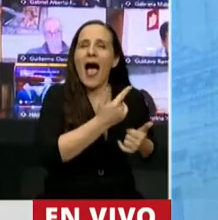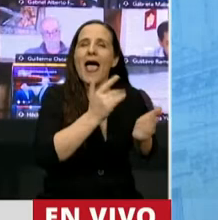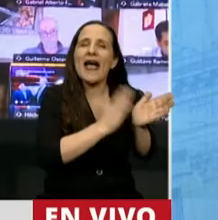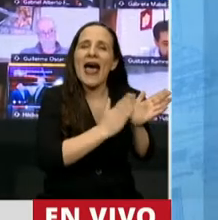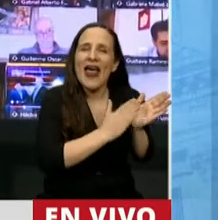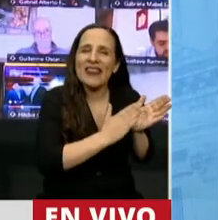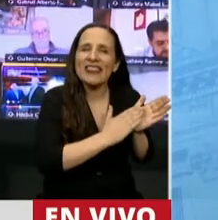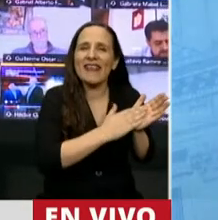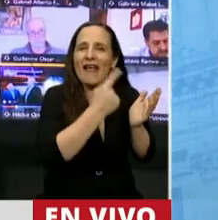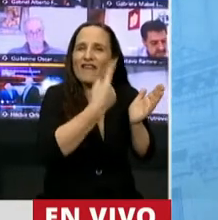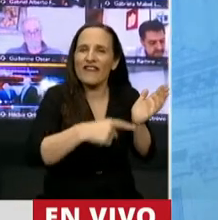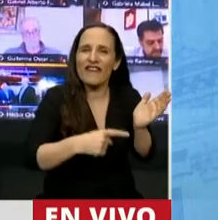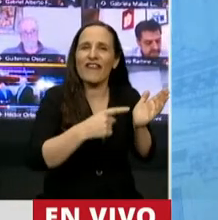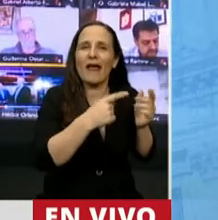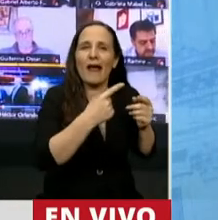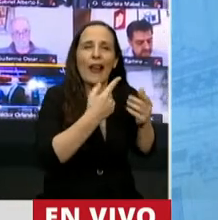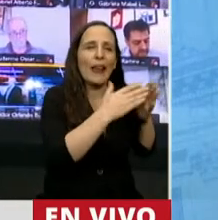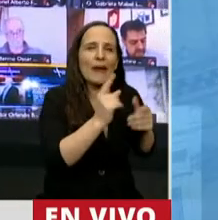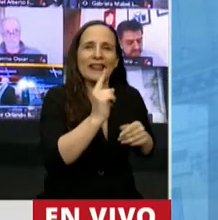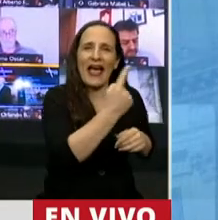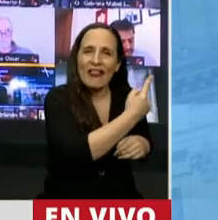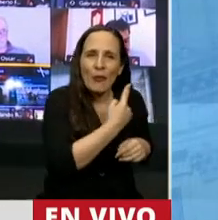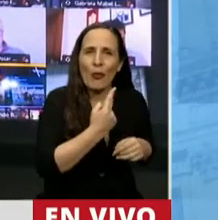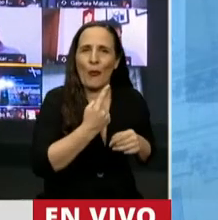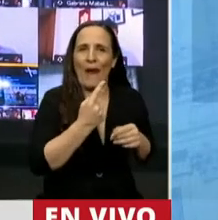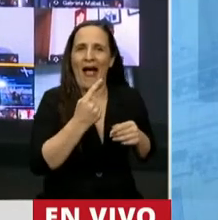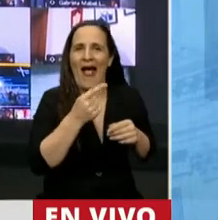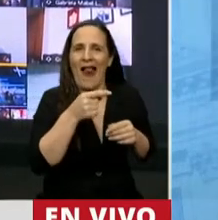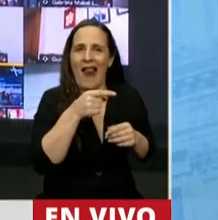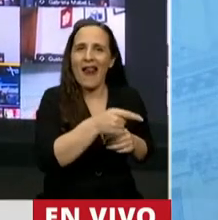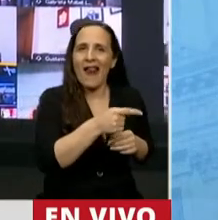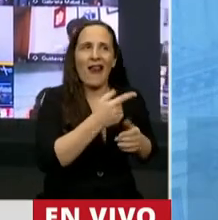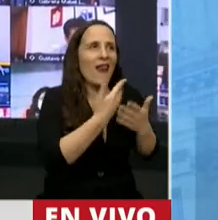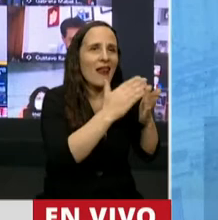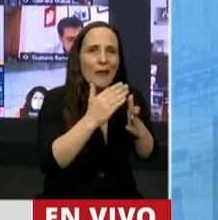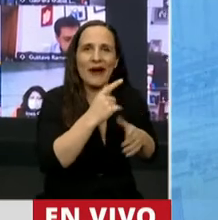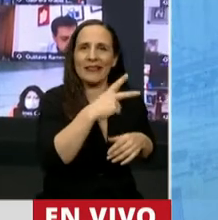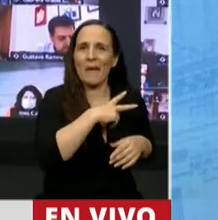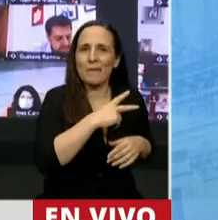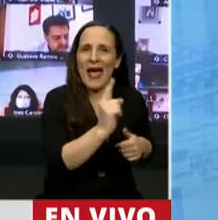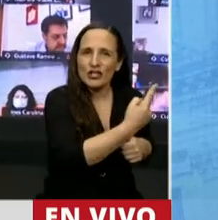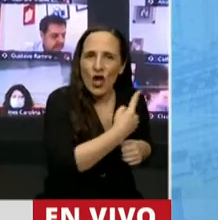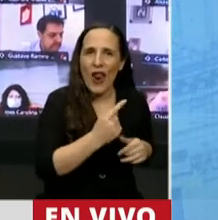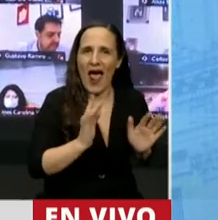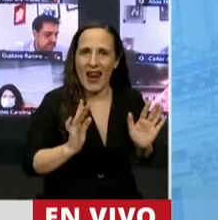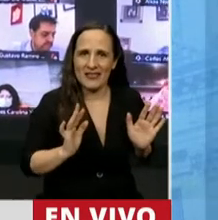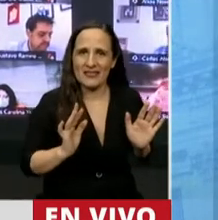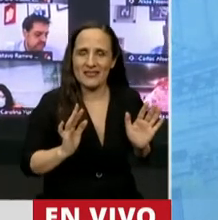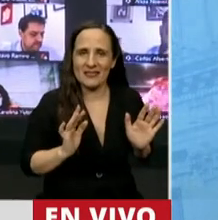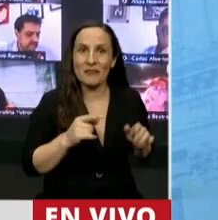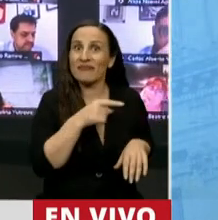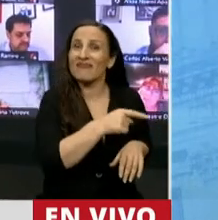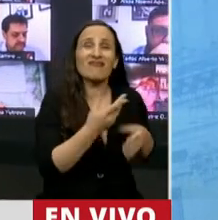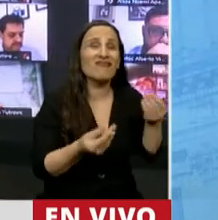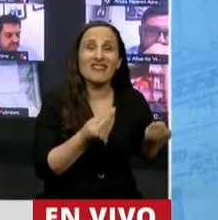garantías de las libertades individuales y de las garantías personales. Y en definitiva eso se